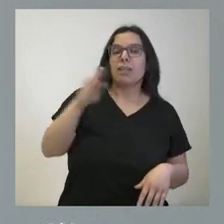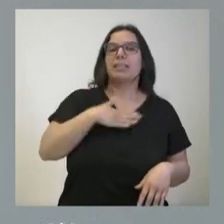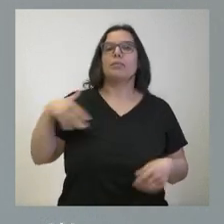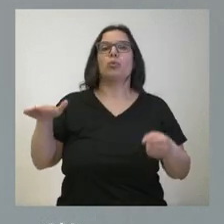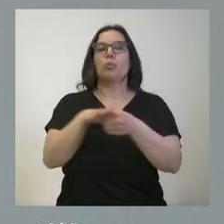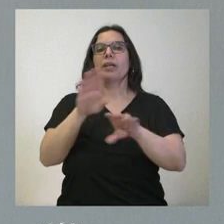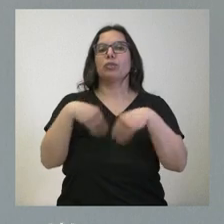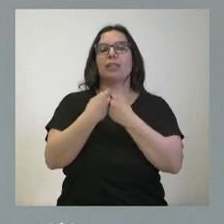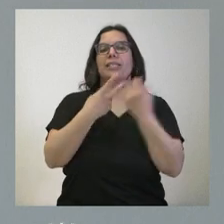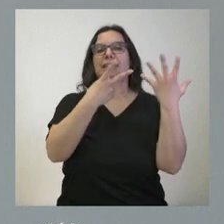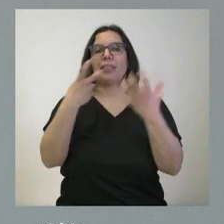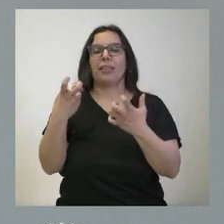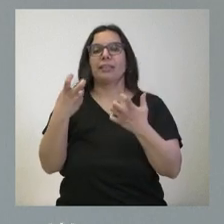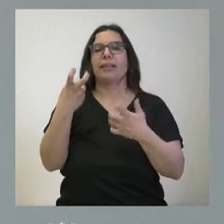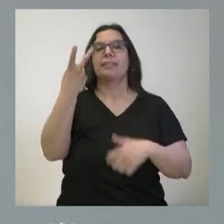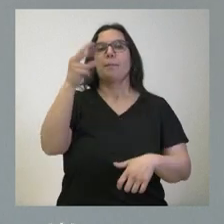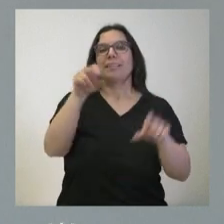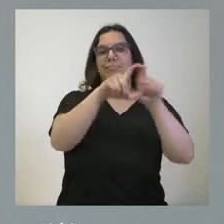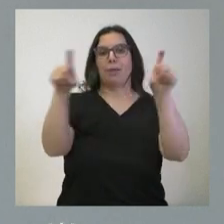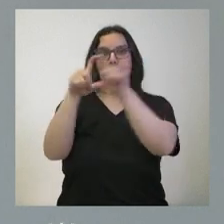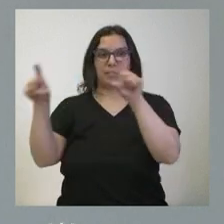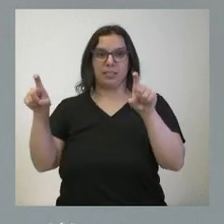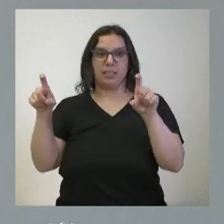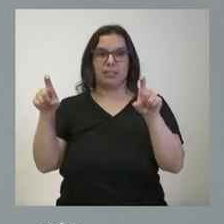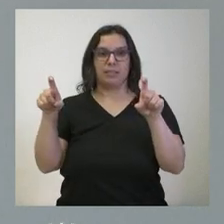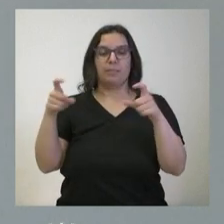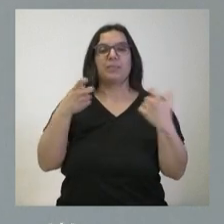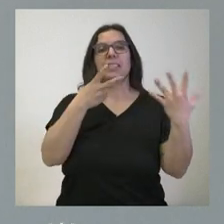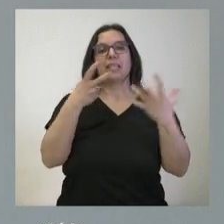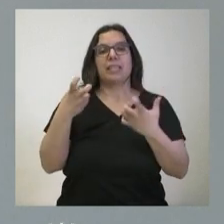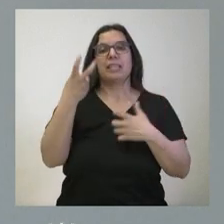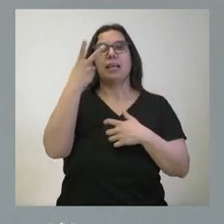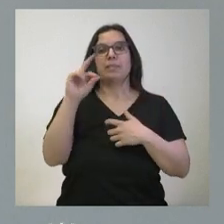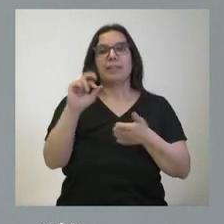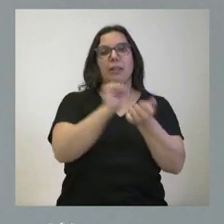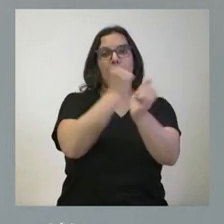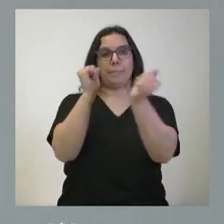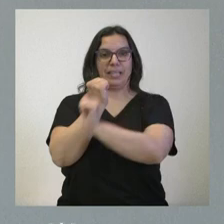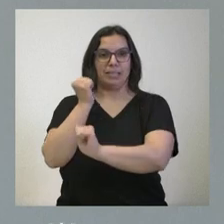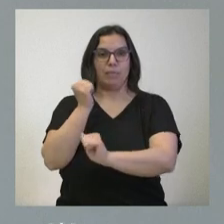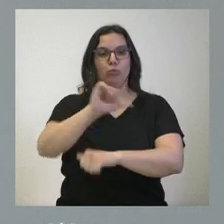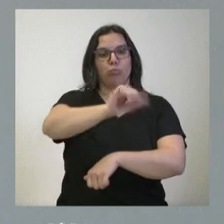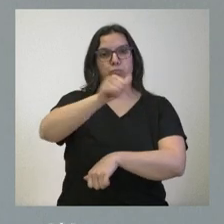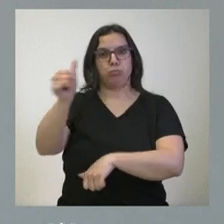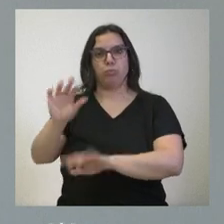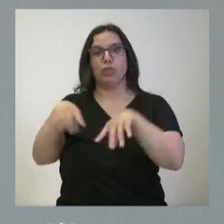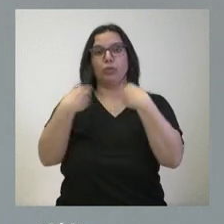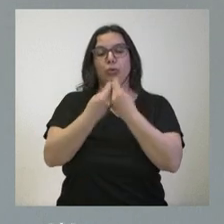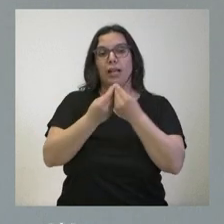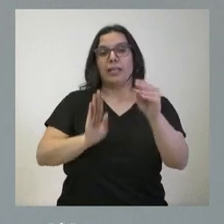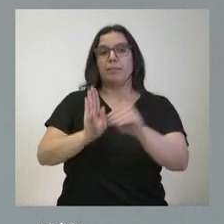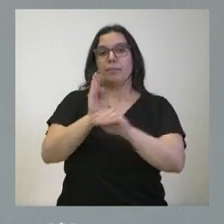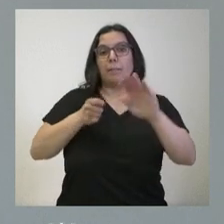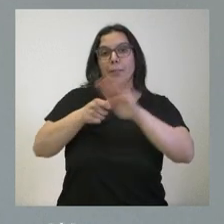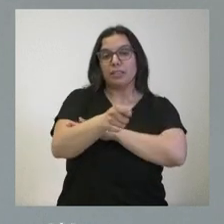total de 720 empresas, 720 operaciones de préstamo, por un importe global de inversión de